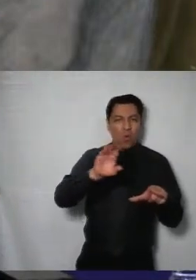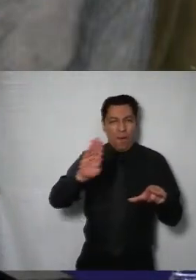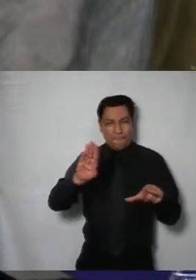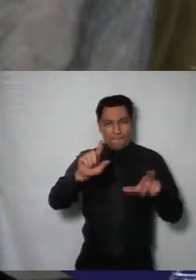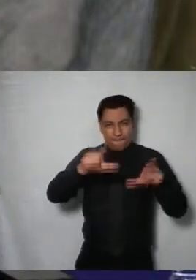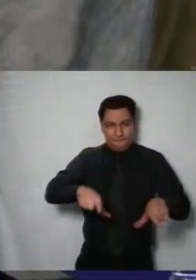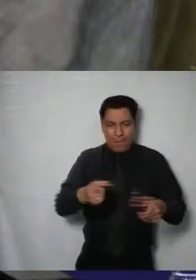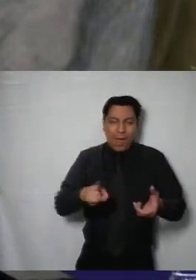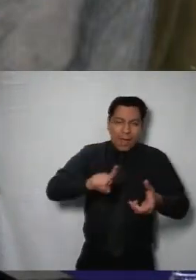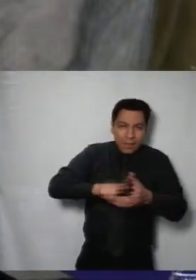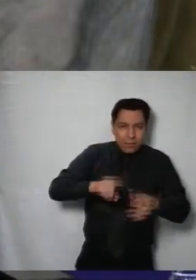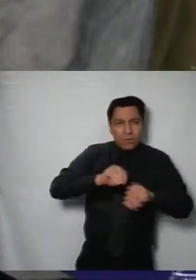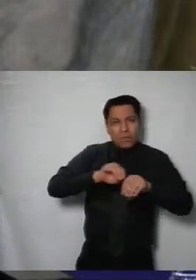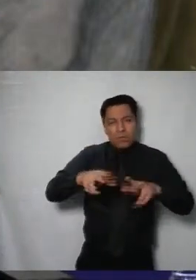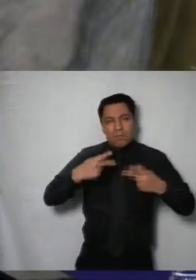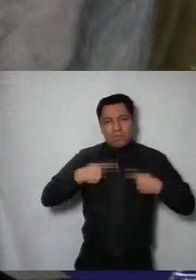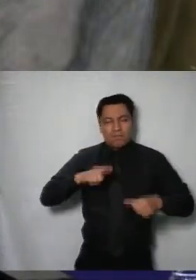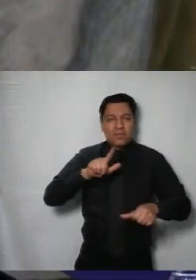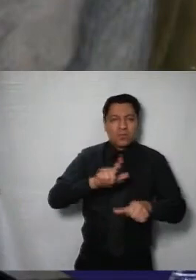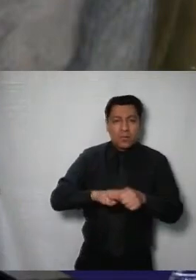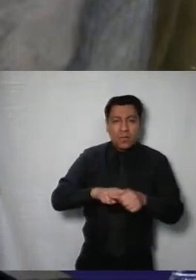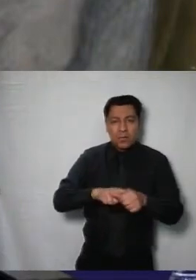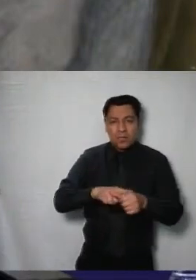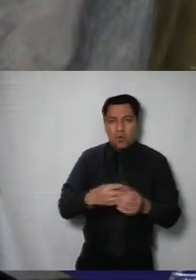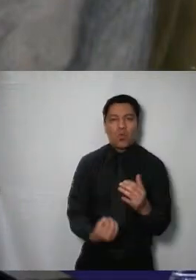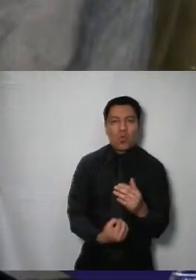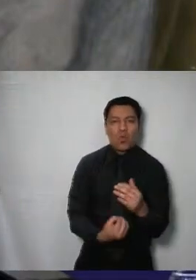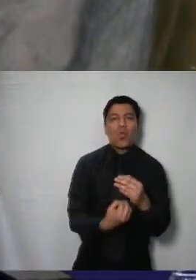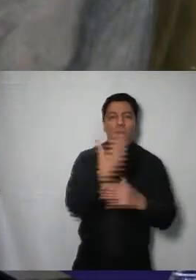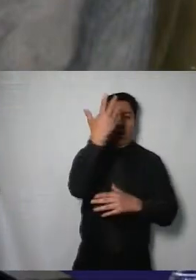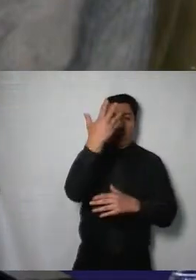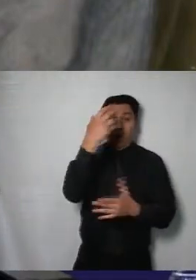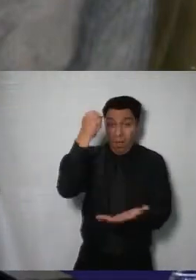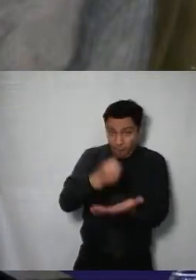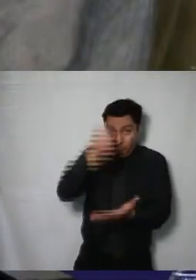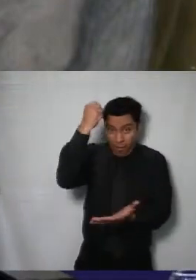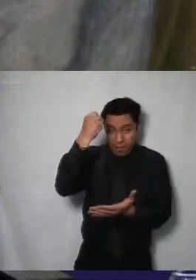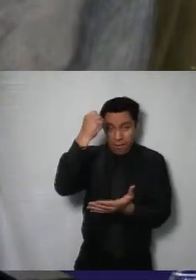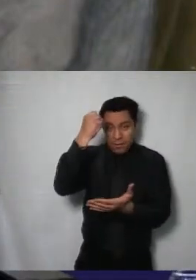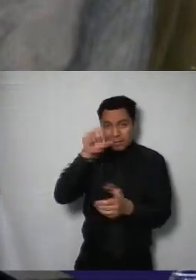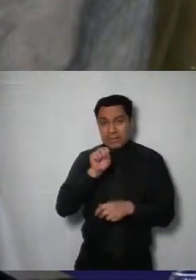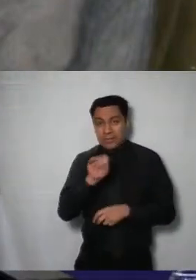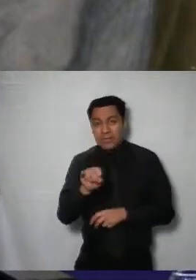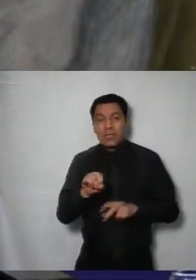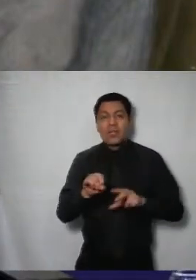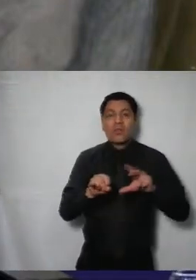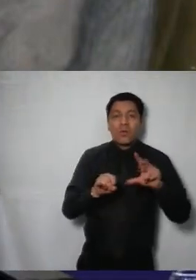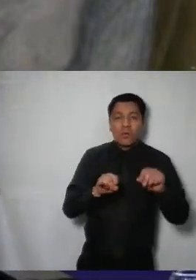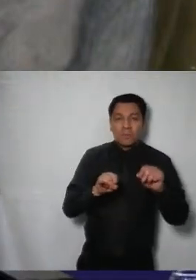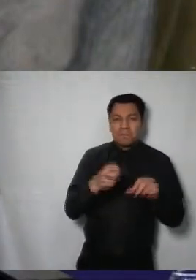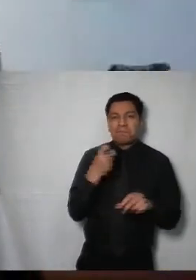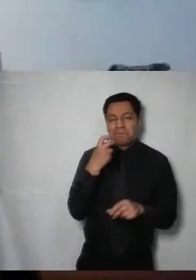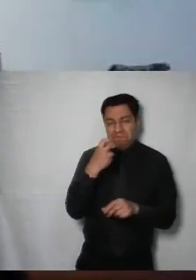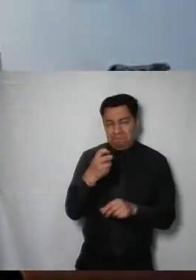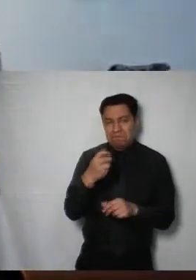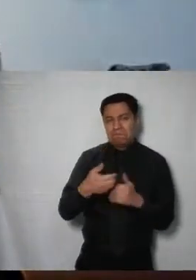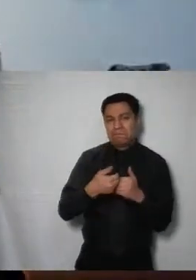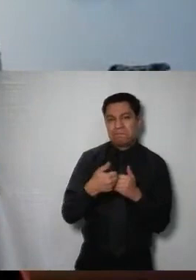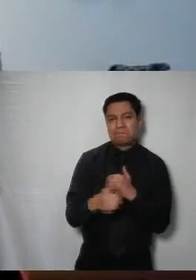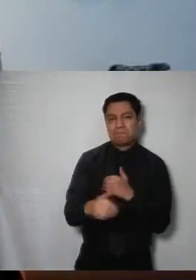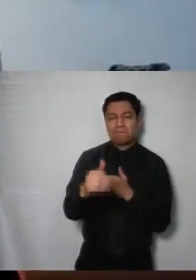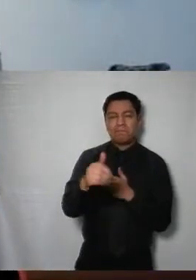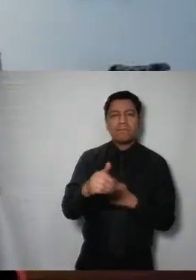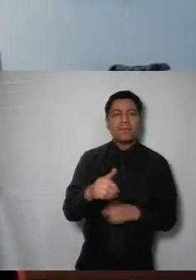personales Comisionada Laura Lissete Enríquez Rodríguez Muchas gracias